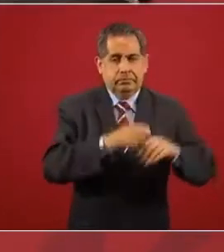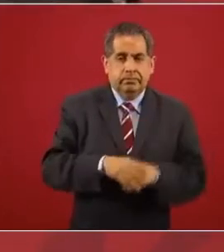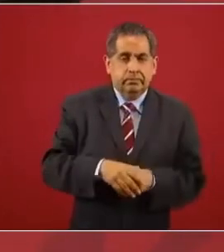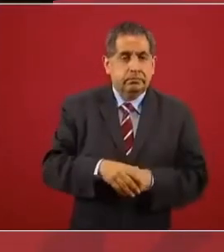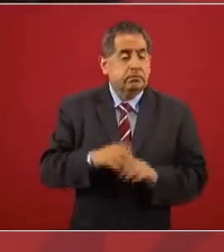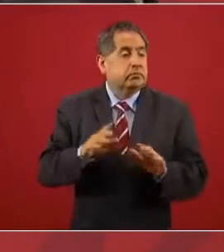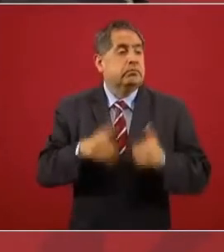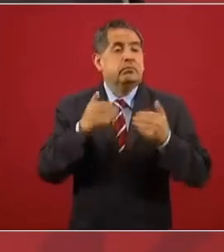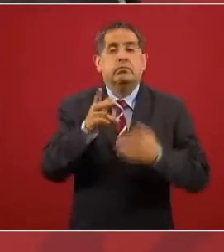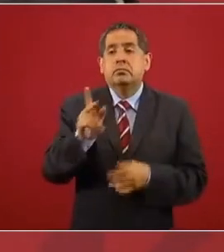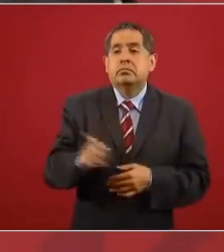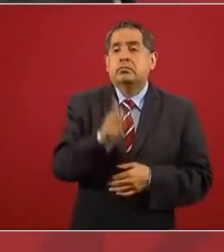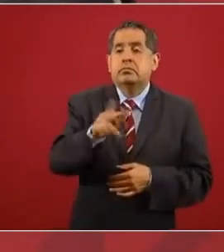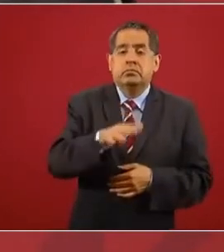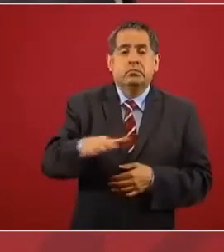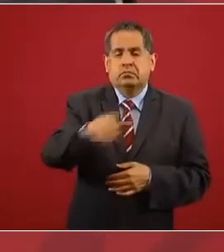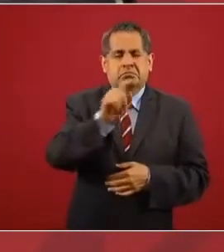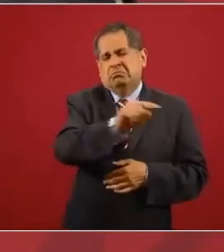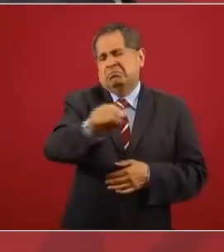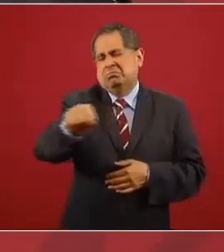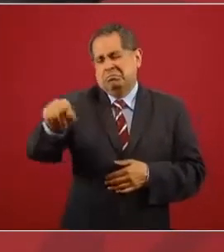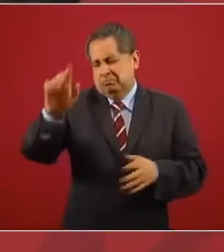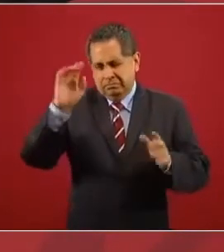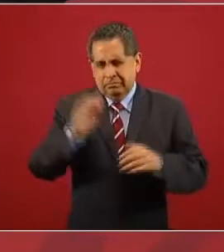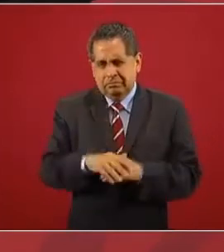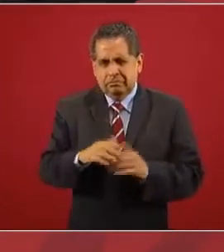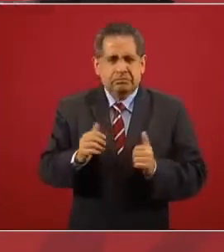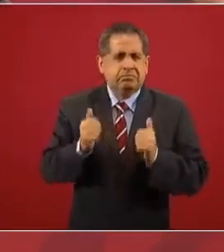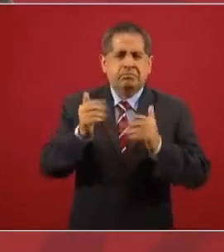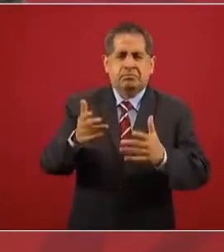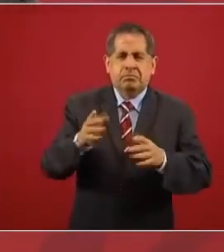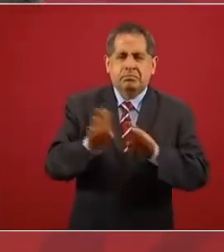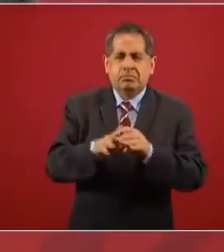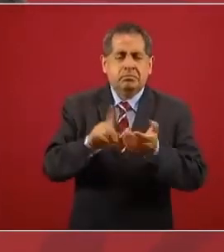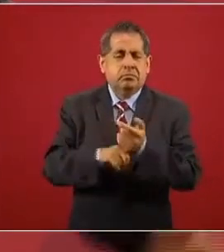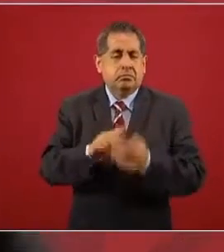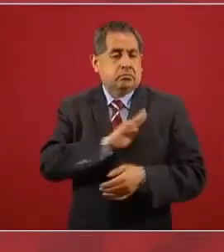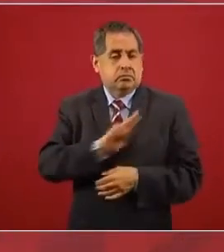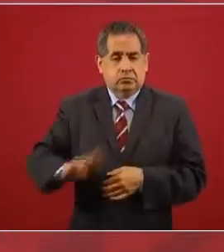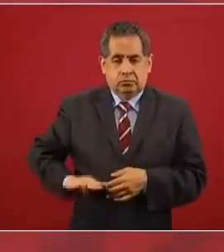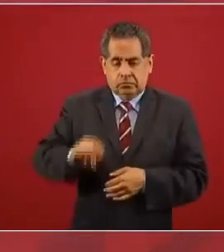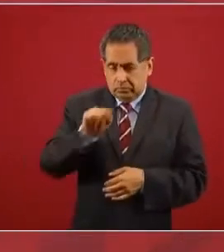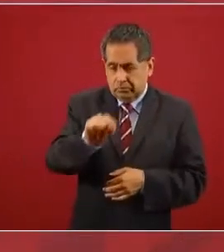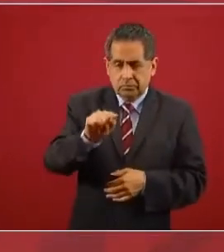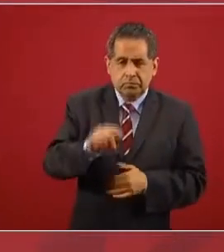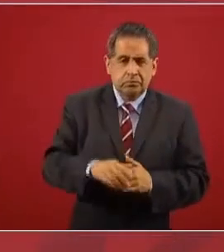los pueblos, no solo en ese caso, llegaba yo a un municipio